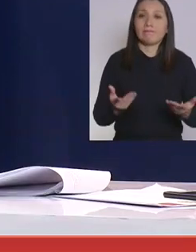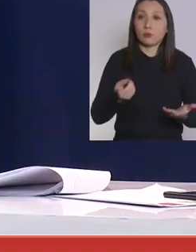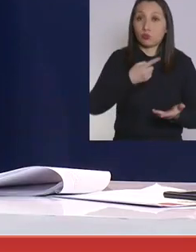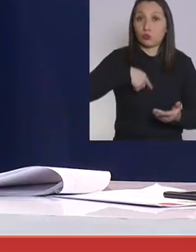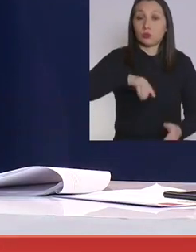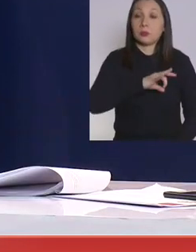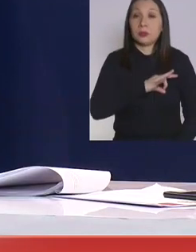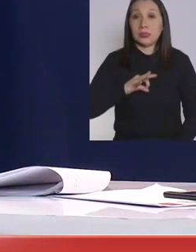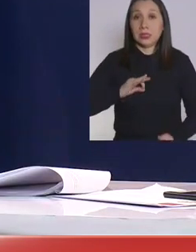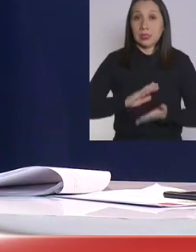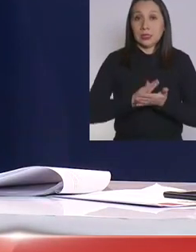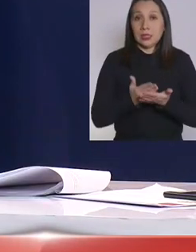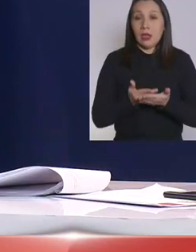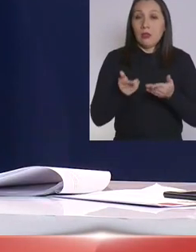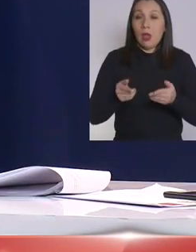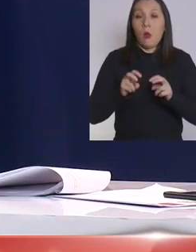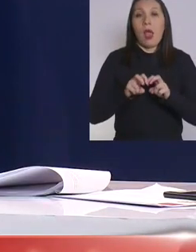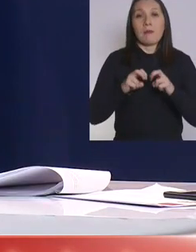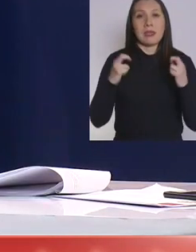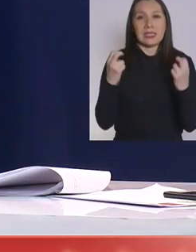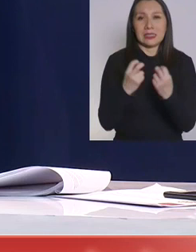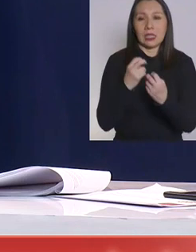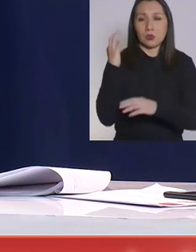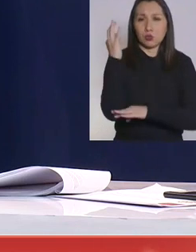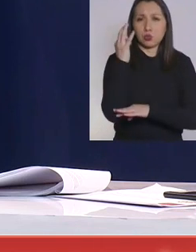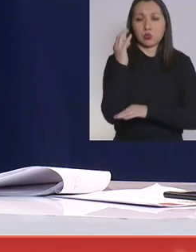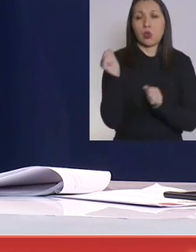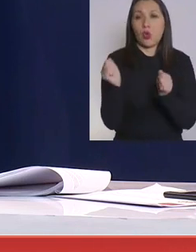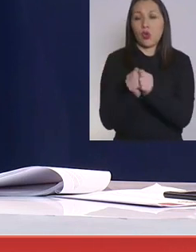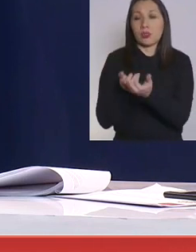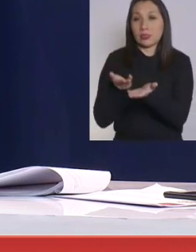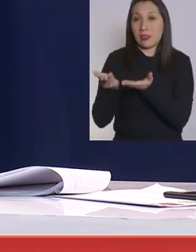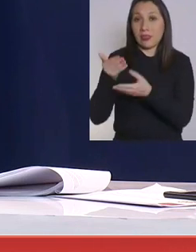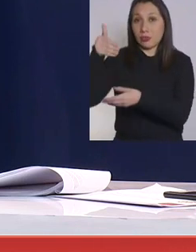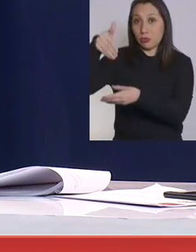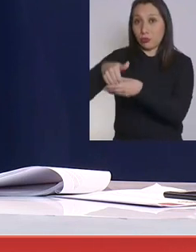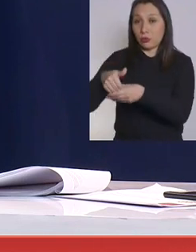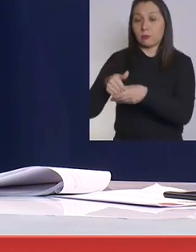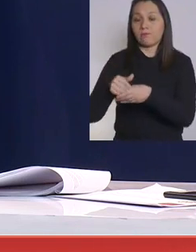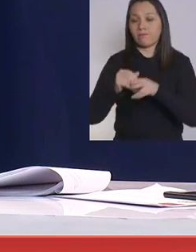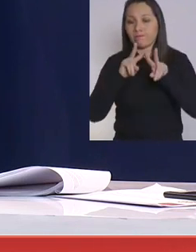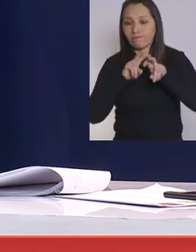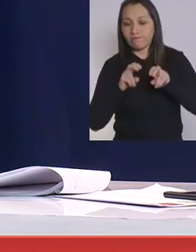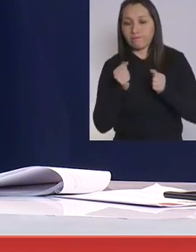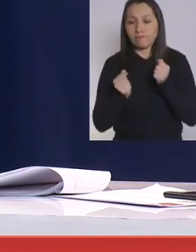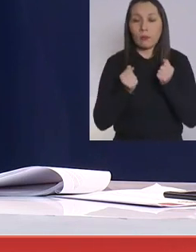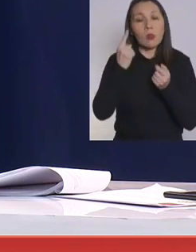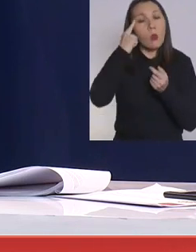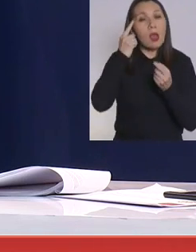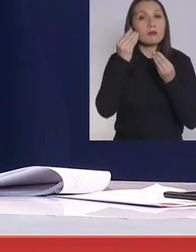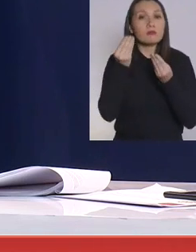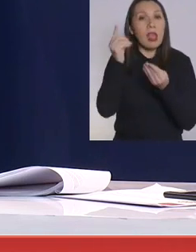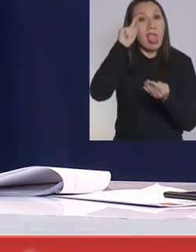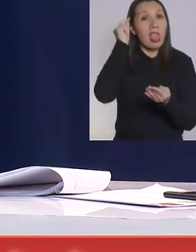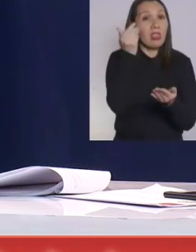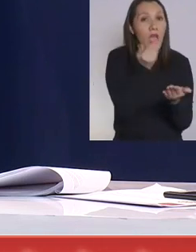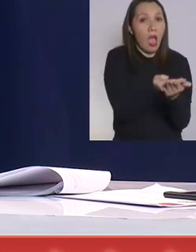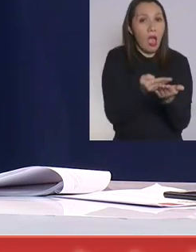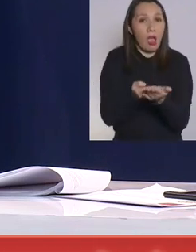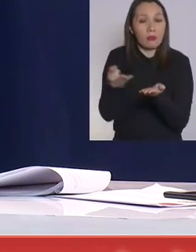como Ministerio de Salud en esta mesa técnica que formamos junto al CERVEL, estamos analizando las propuestas que nos han